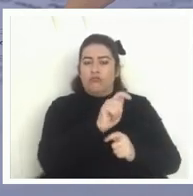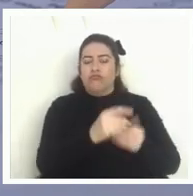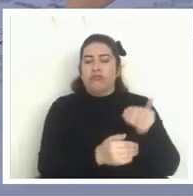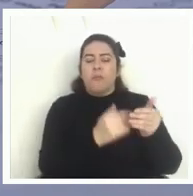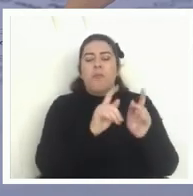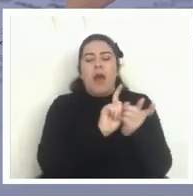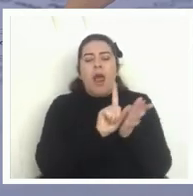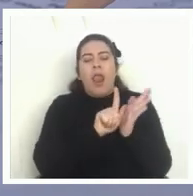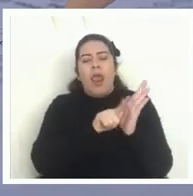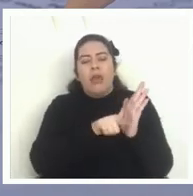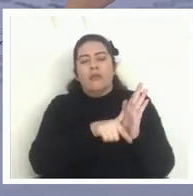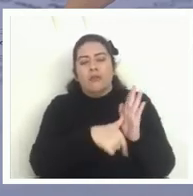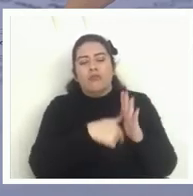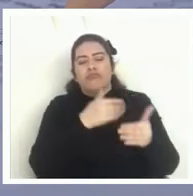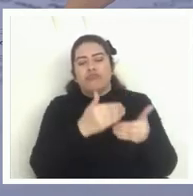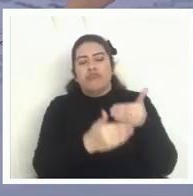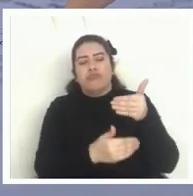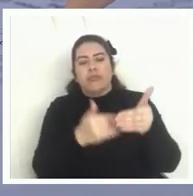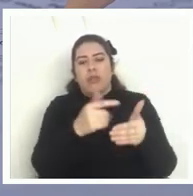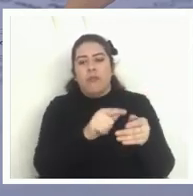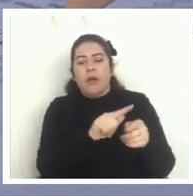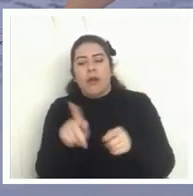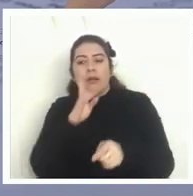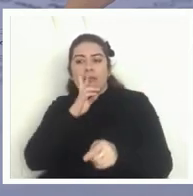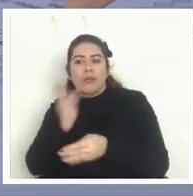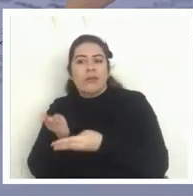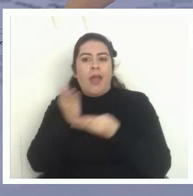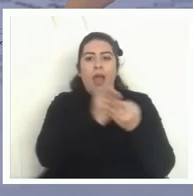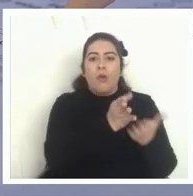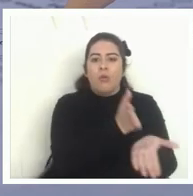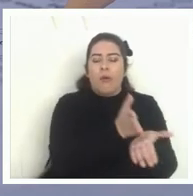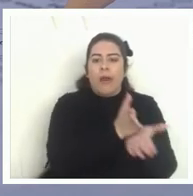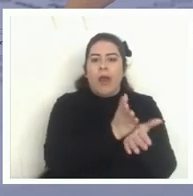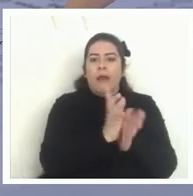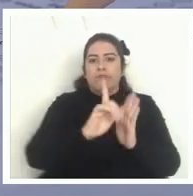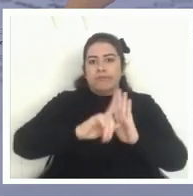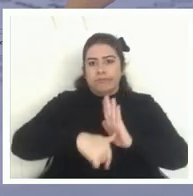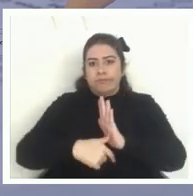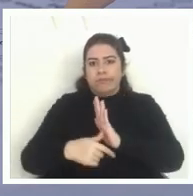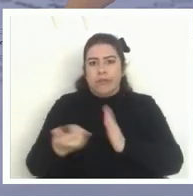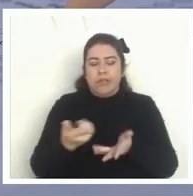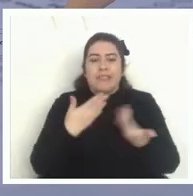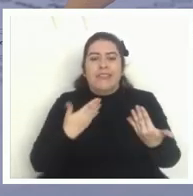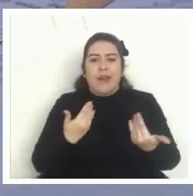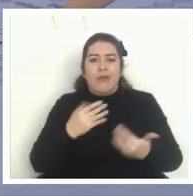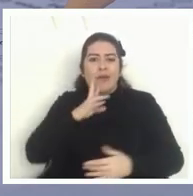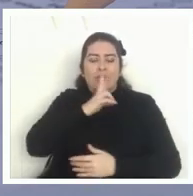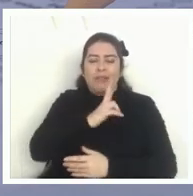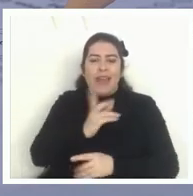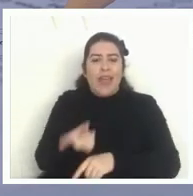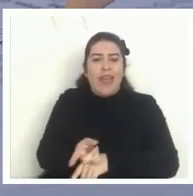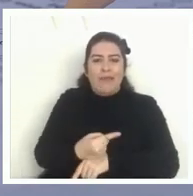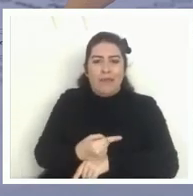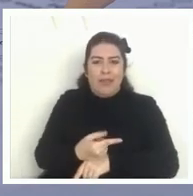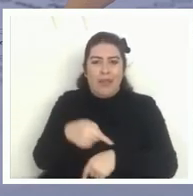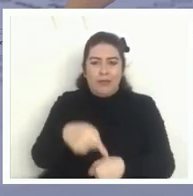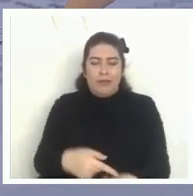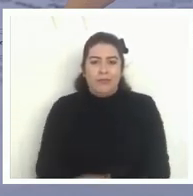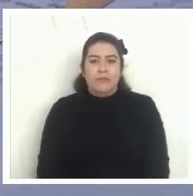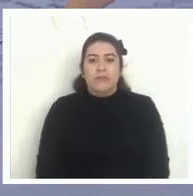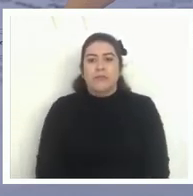sus resultados llegan a destiempo a las escuelas necesitábamos llegar con resultados inmediatos y el tercer punto interesante de